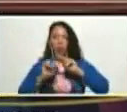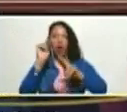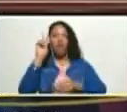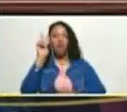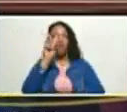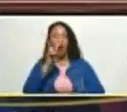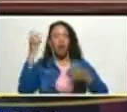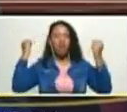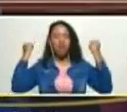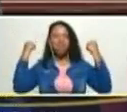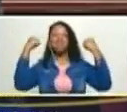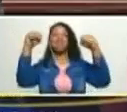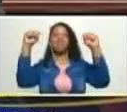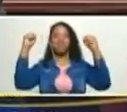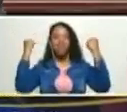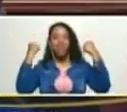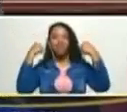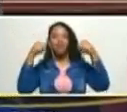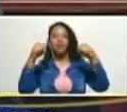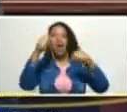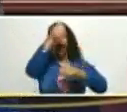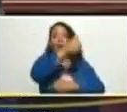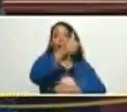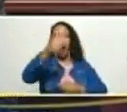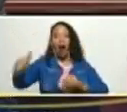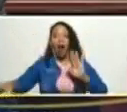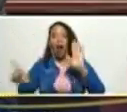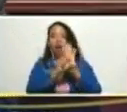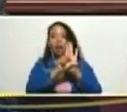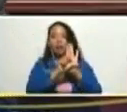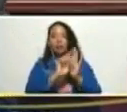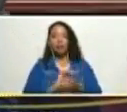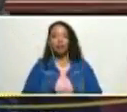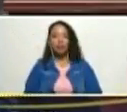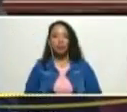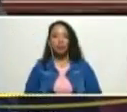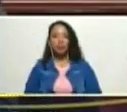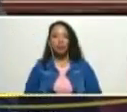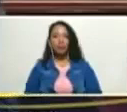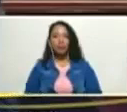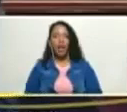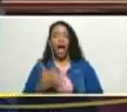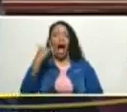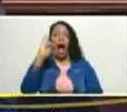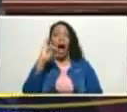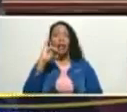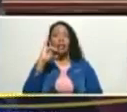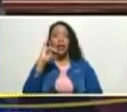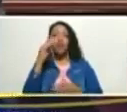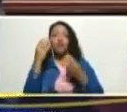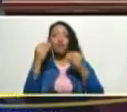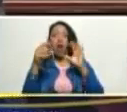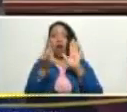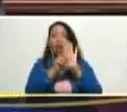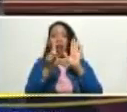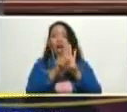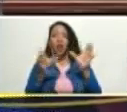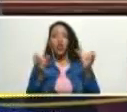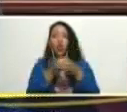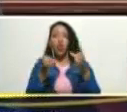práctica de cada ley hay un grupo de leyes muy importante que tienen ustedes